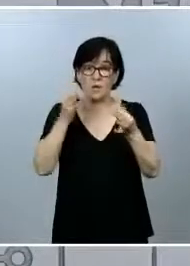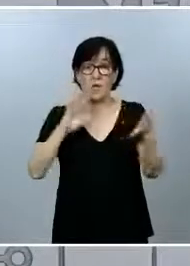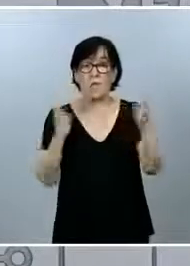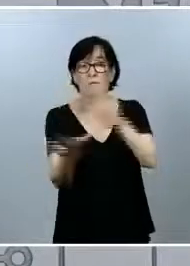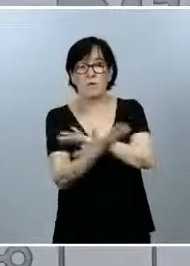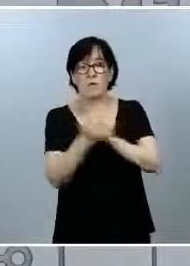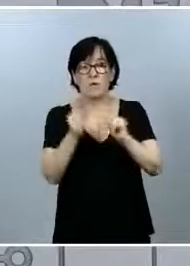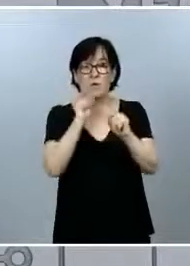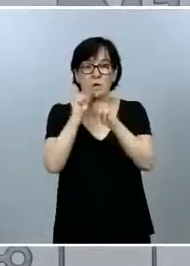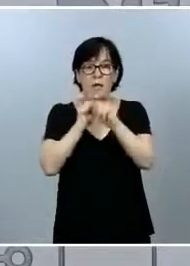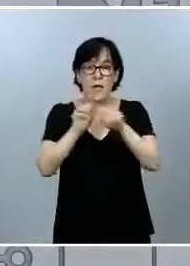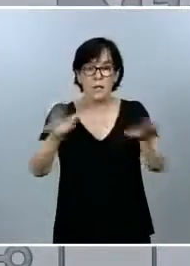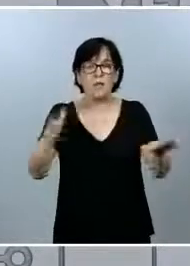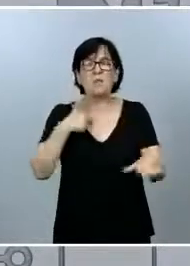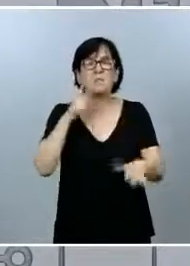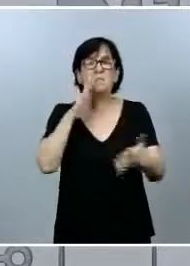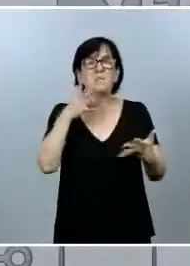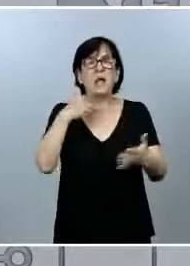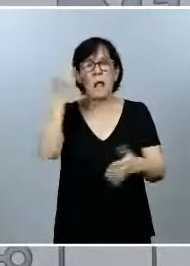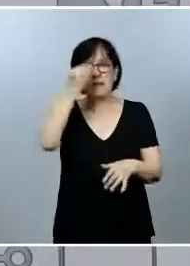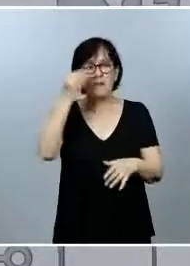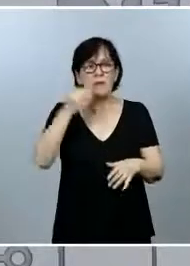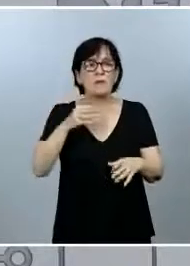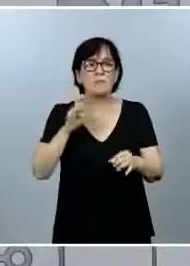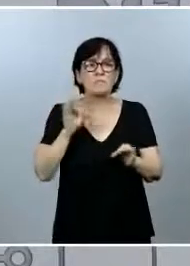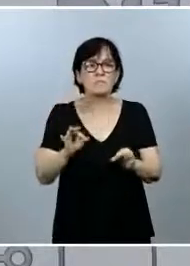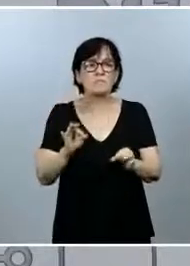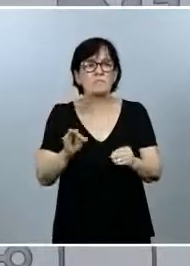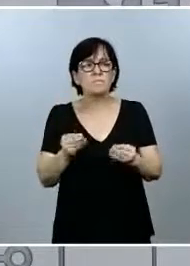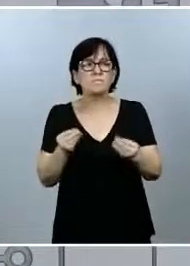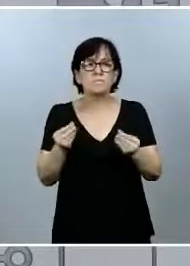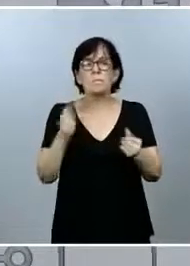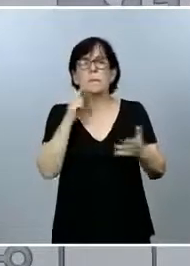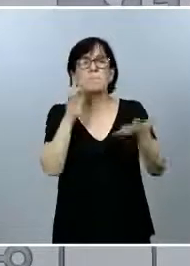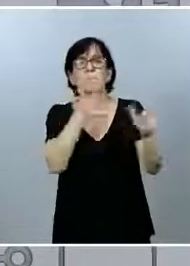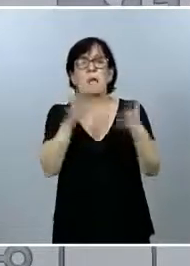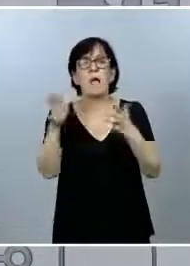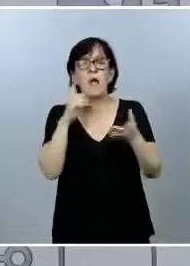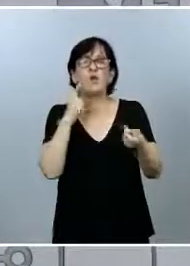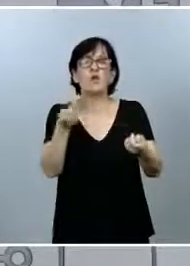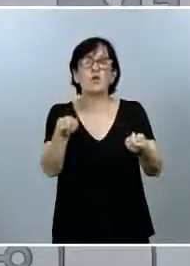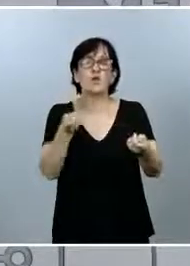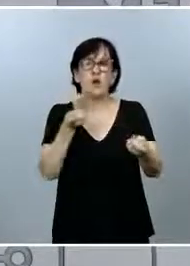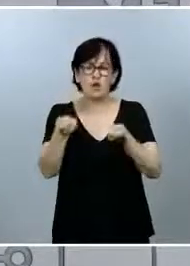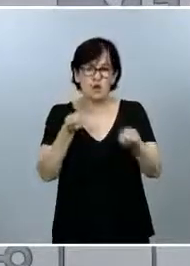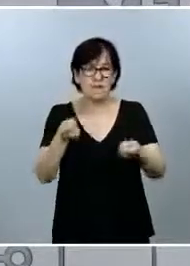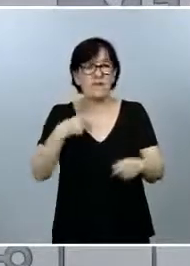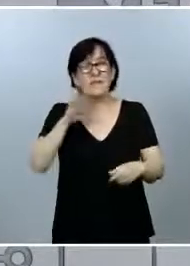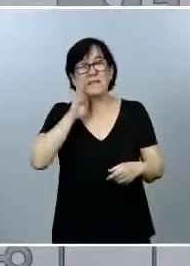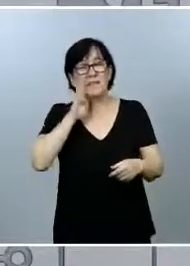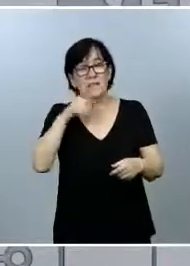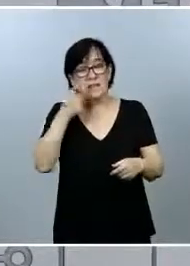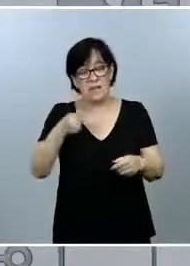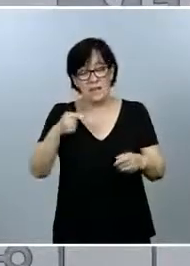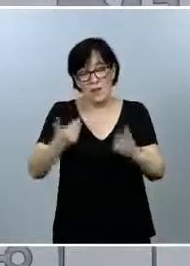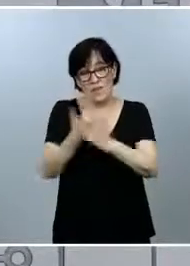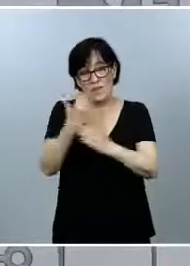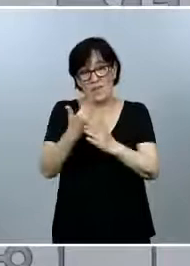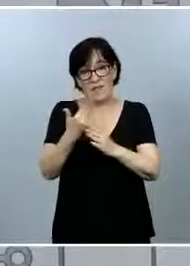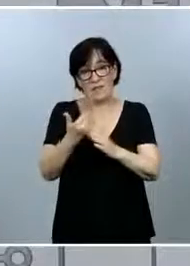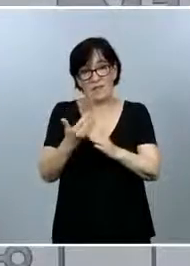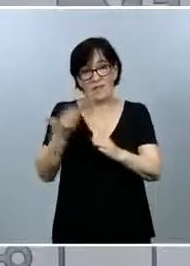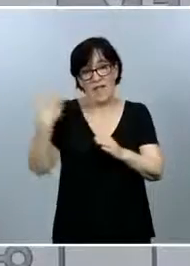pensar que estamos realmente más o menos controlándola. Como hemos dicho algunos de estos días anteriores,